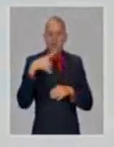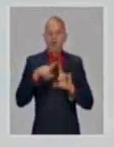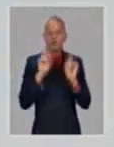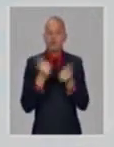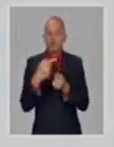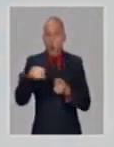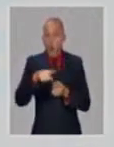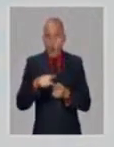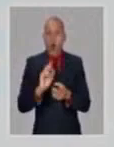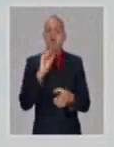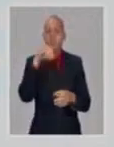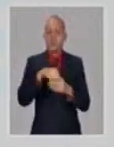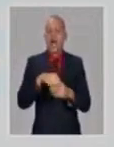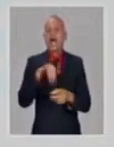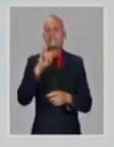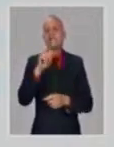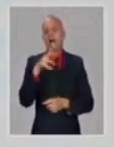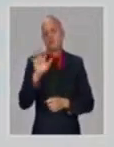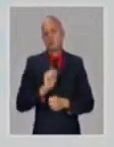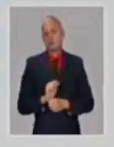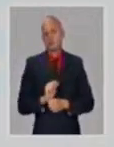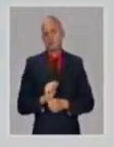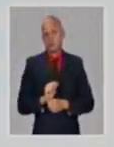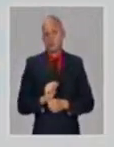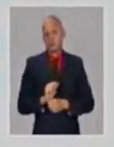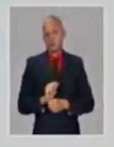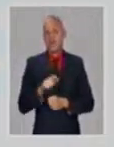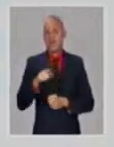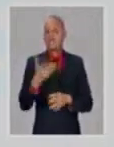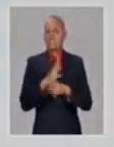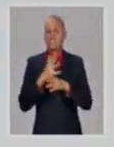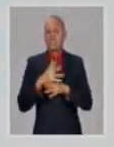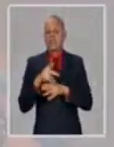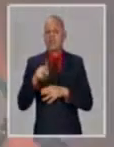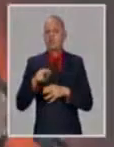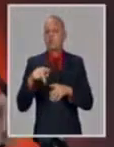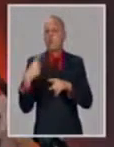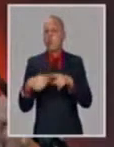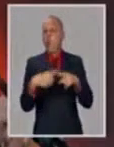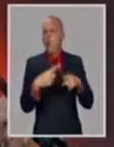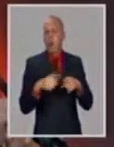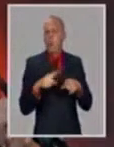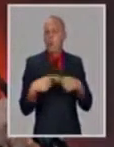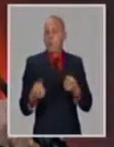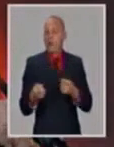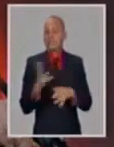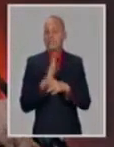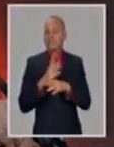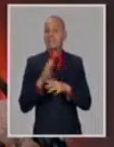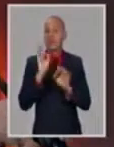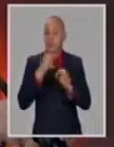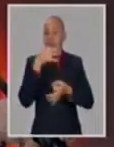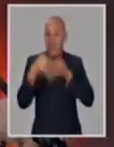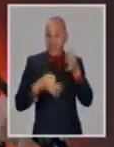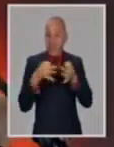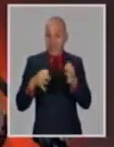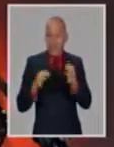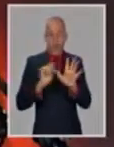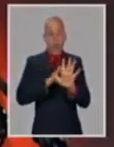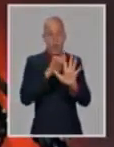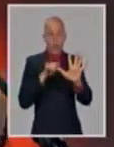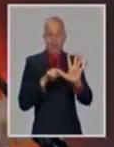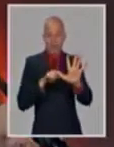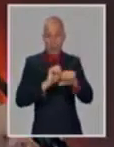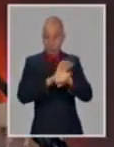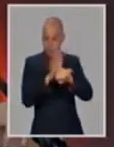un algo más en el gen de la espícula. Y lo que queremos decir hoy es que se está abriendo esta información realmente